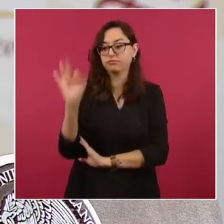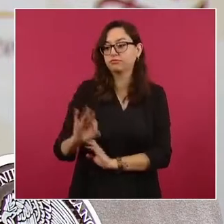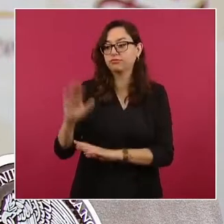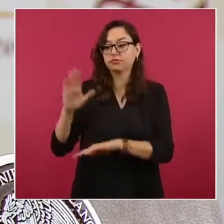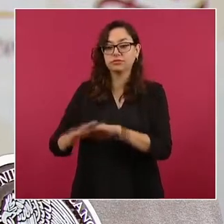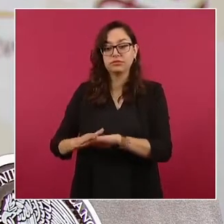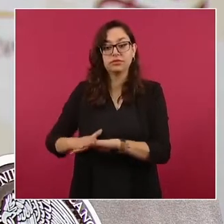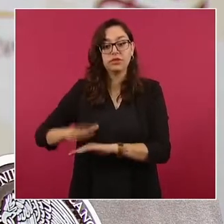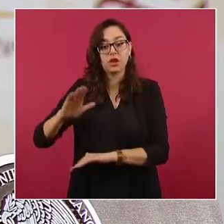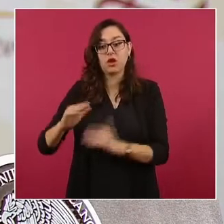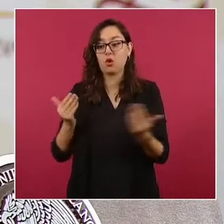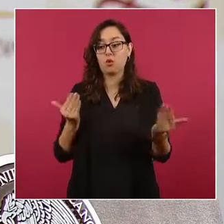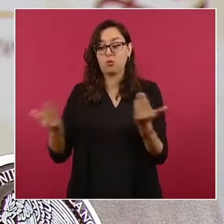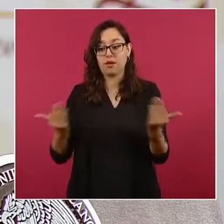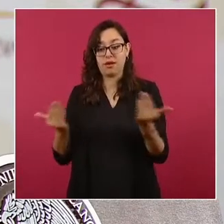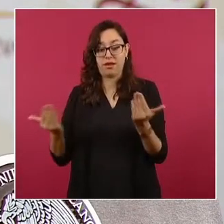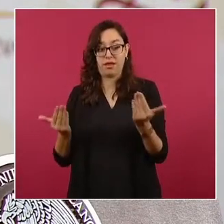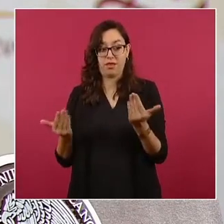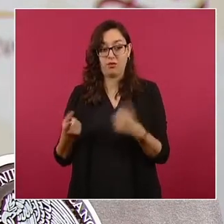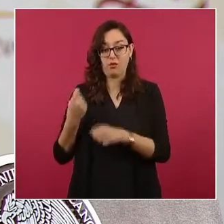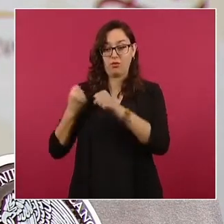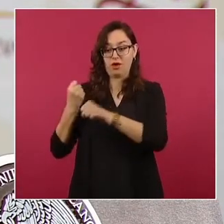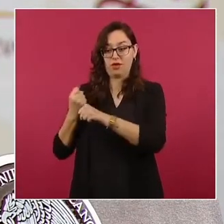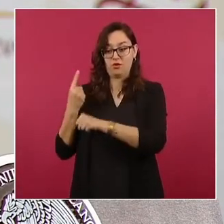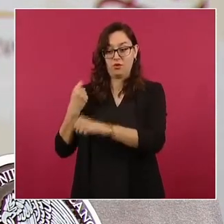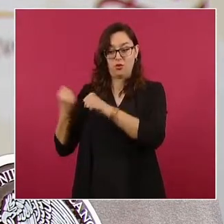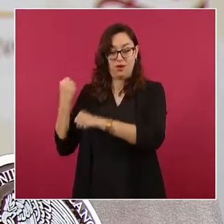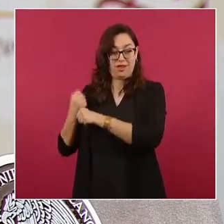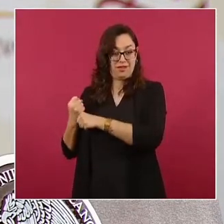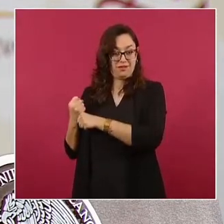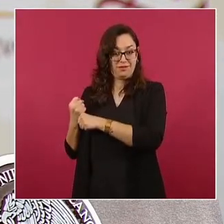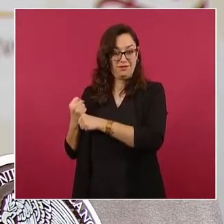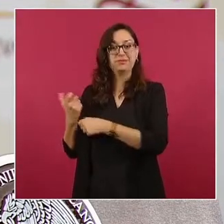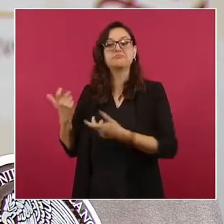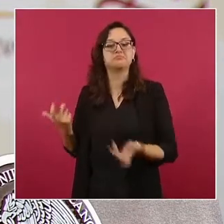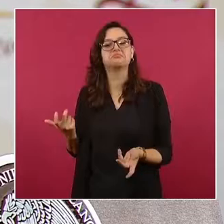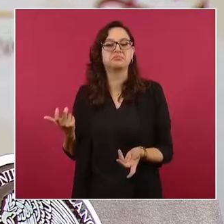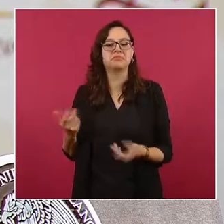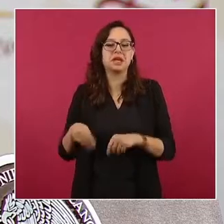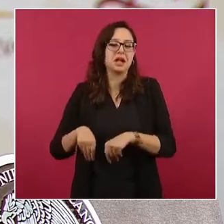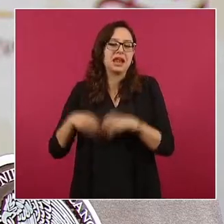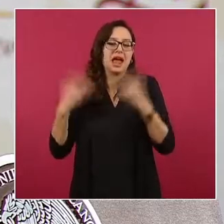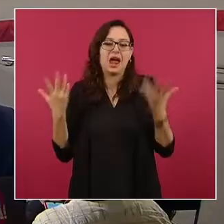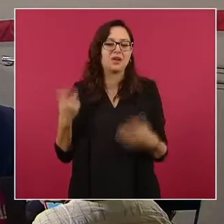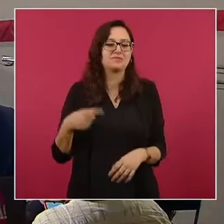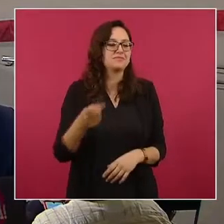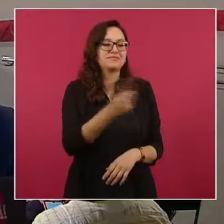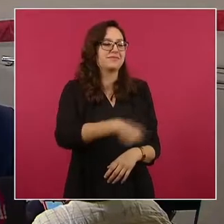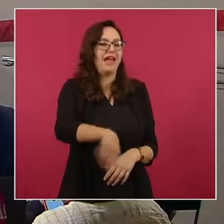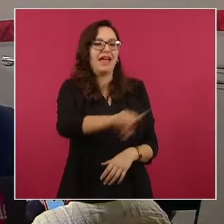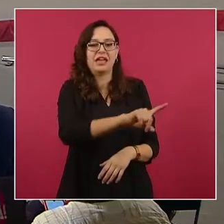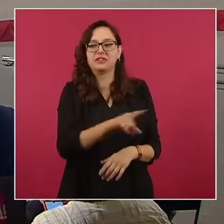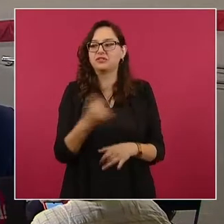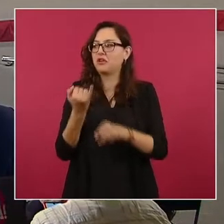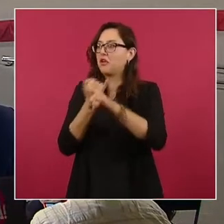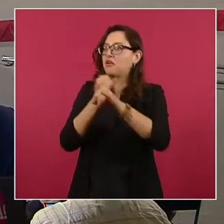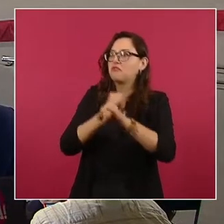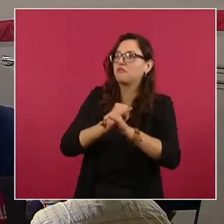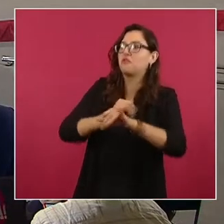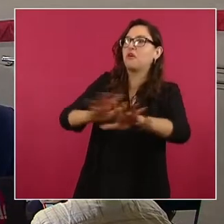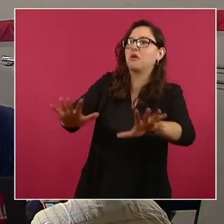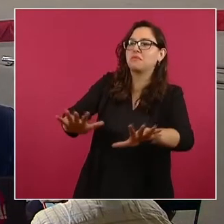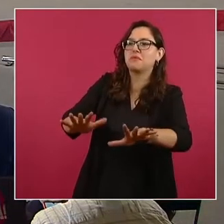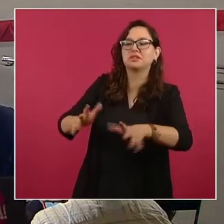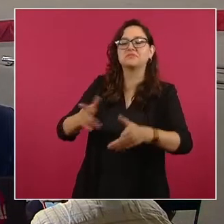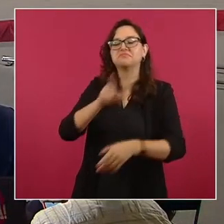atendido hace tres años. Pero eso evidentemente no lo va a publicar el Sol, pues la información que publicó